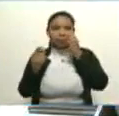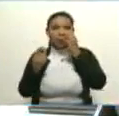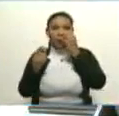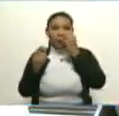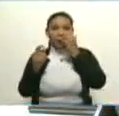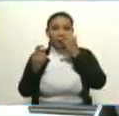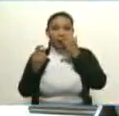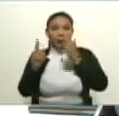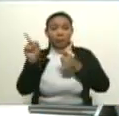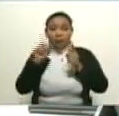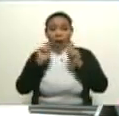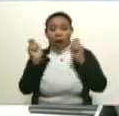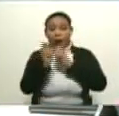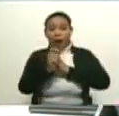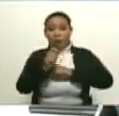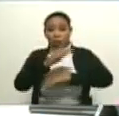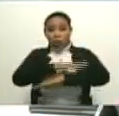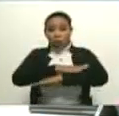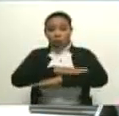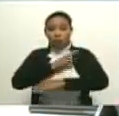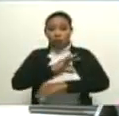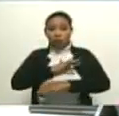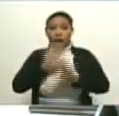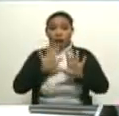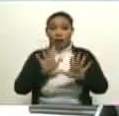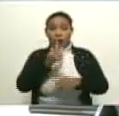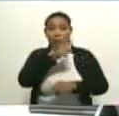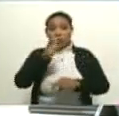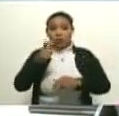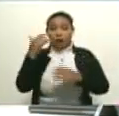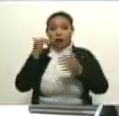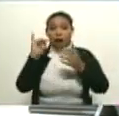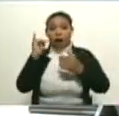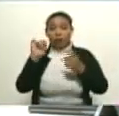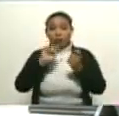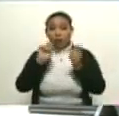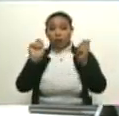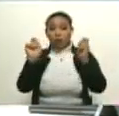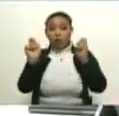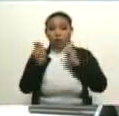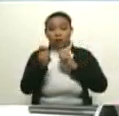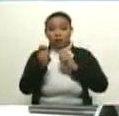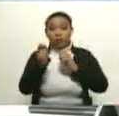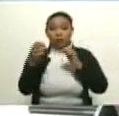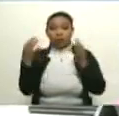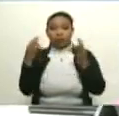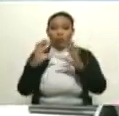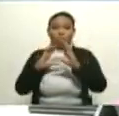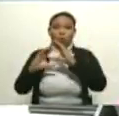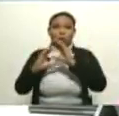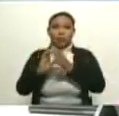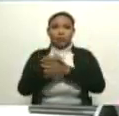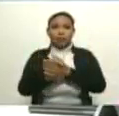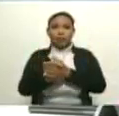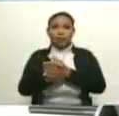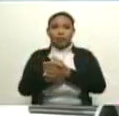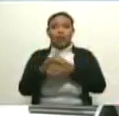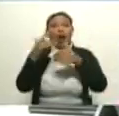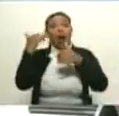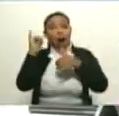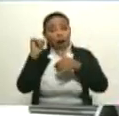conducta social. Sí. Y ya la gente ha retornado a la normalidad comunicativa. Sí, señor. Aunque hay que mantener